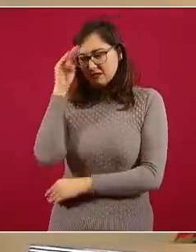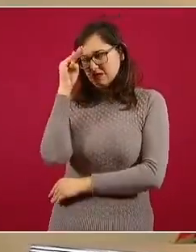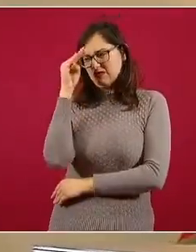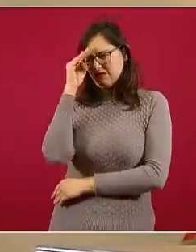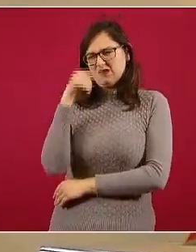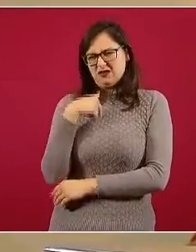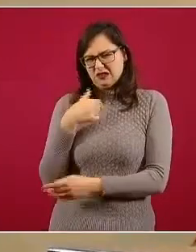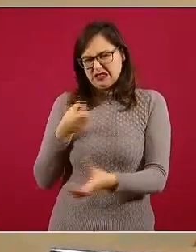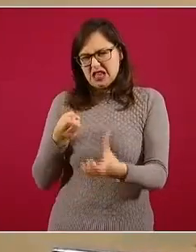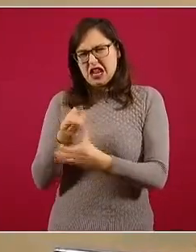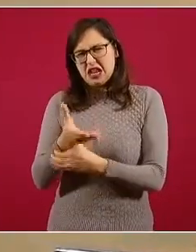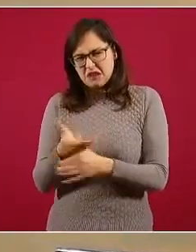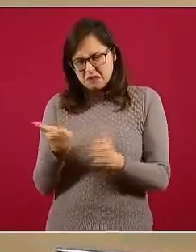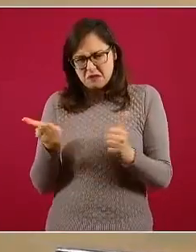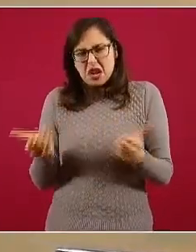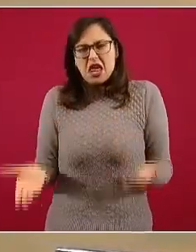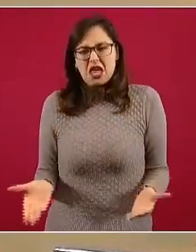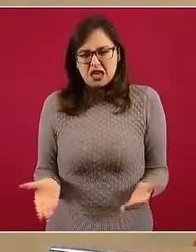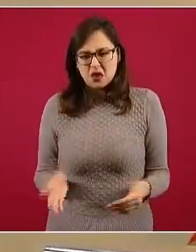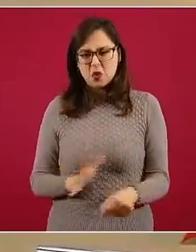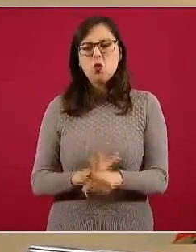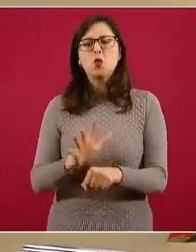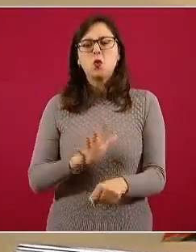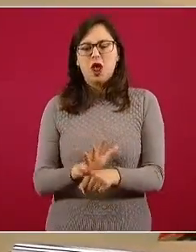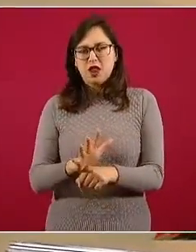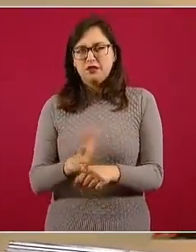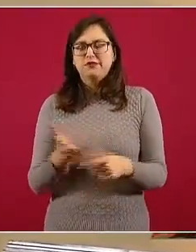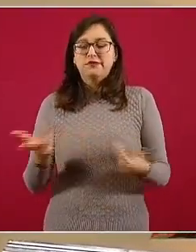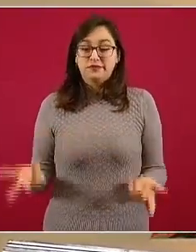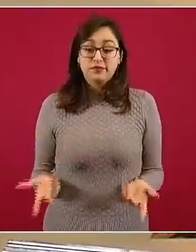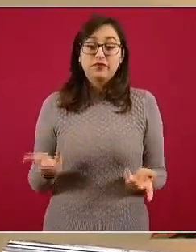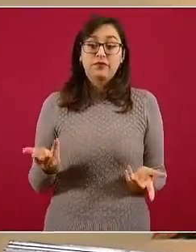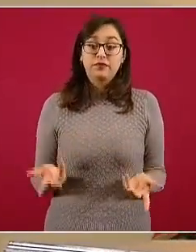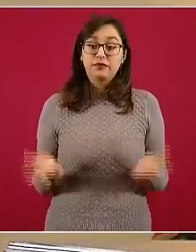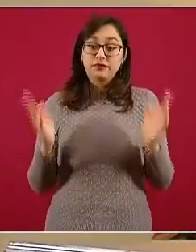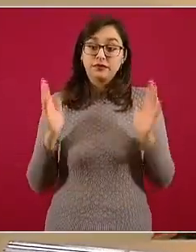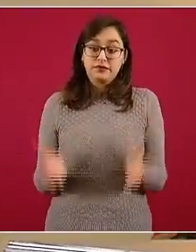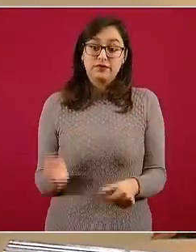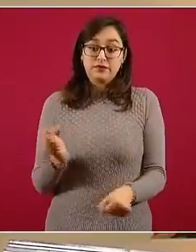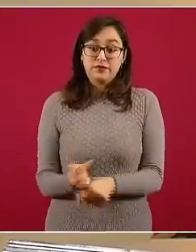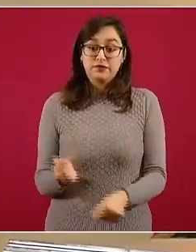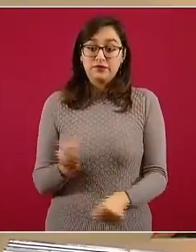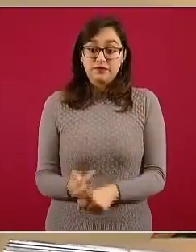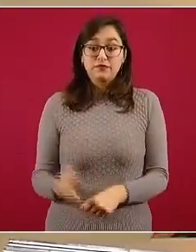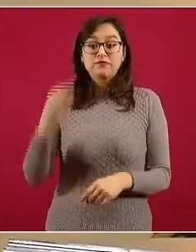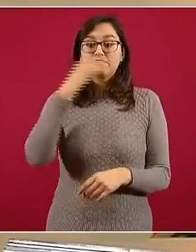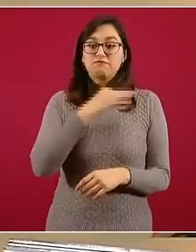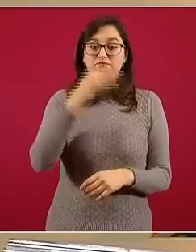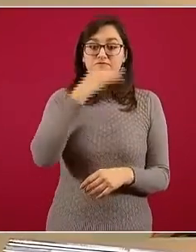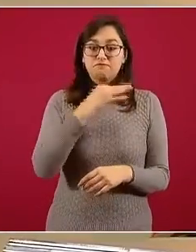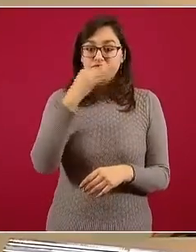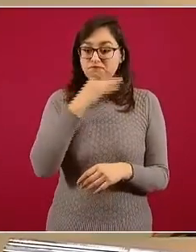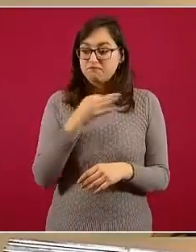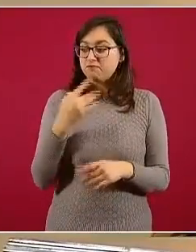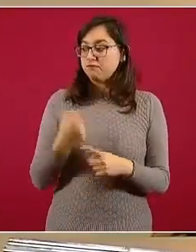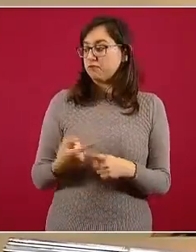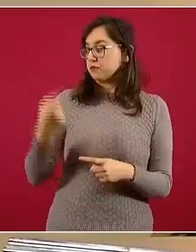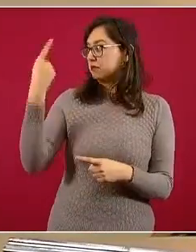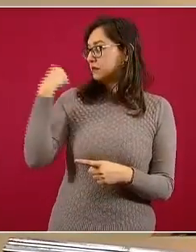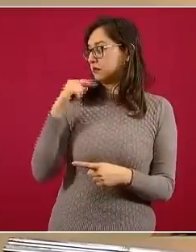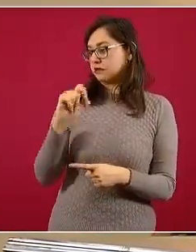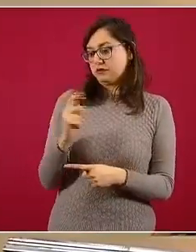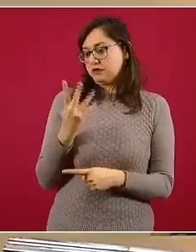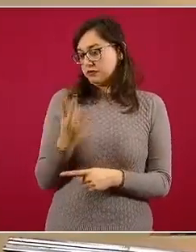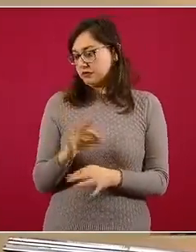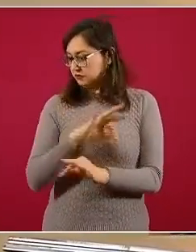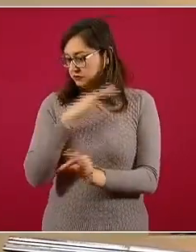importante, especialmente en esta época, ya pasamos las grandes festividades, pero siguen otras festividades ahora también en fin de año,